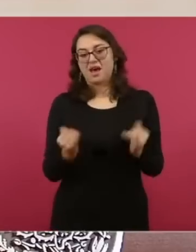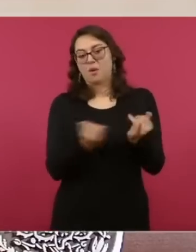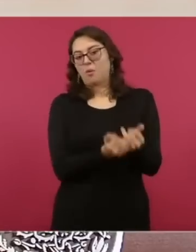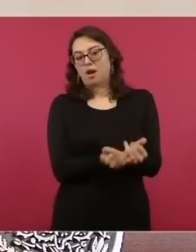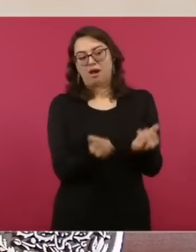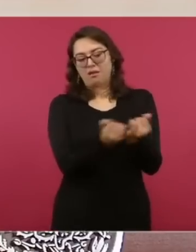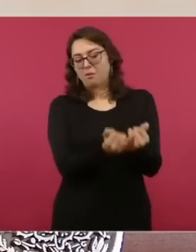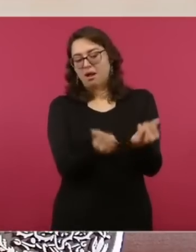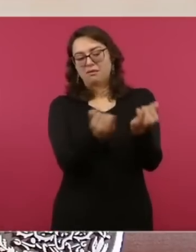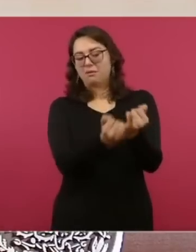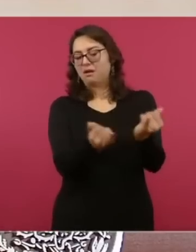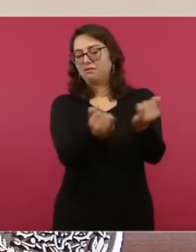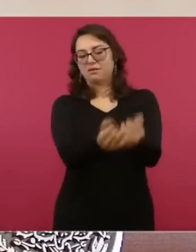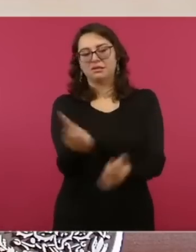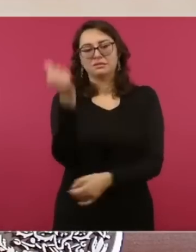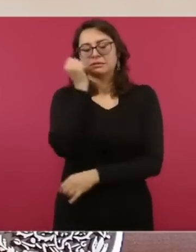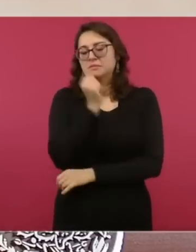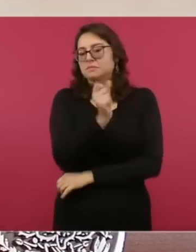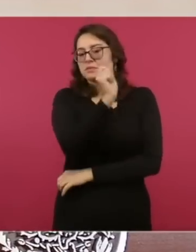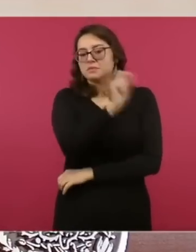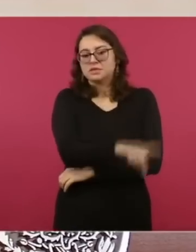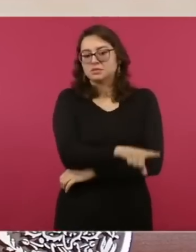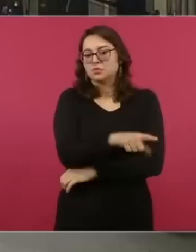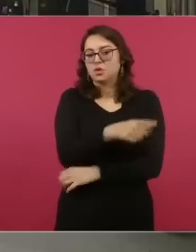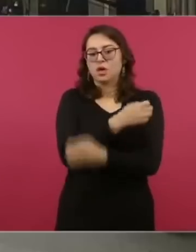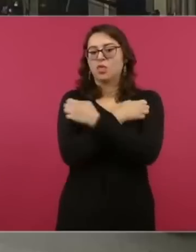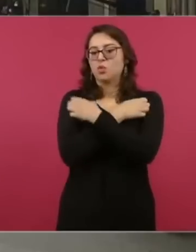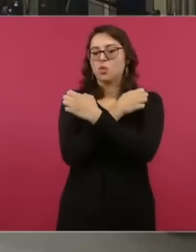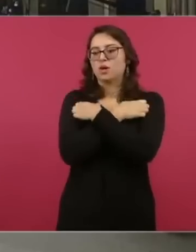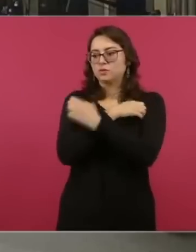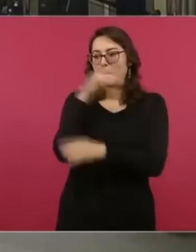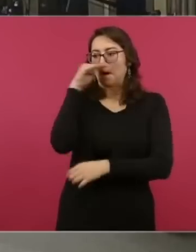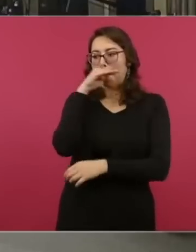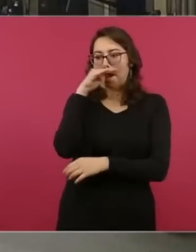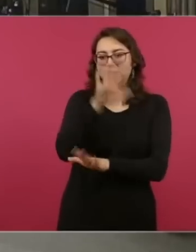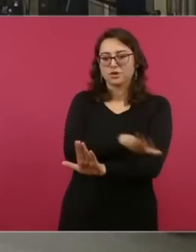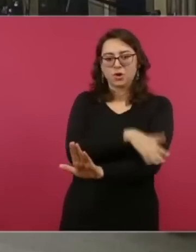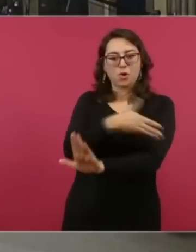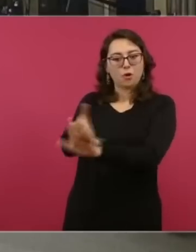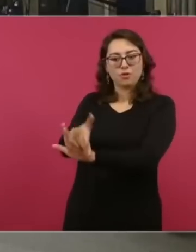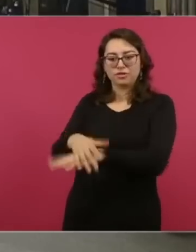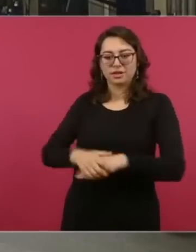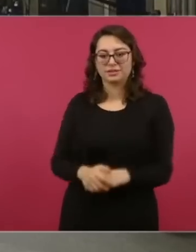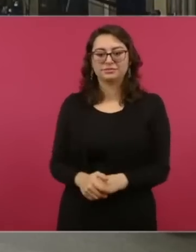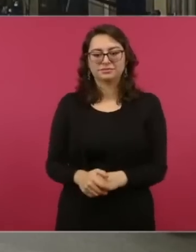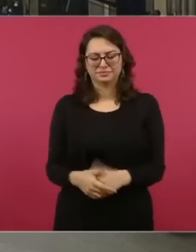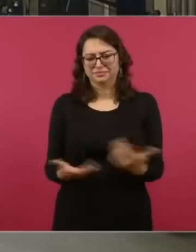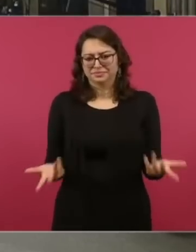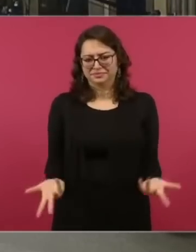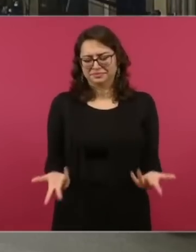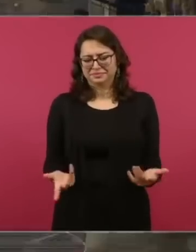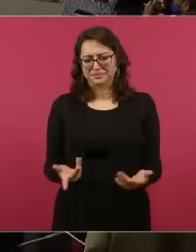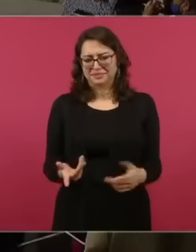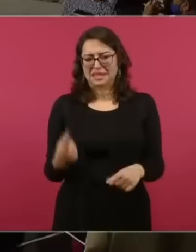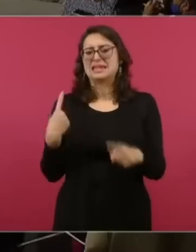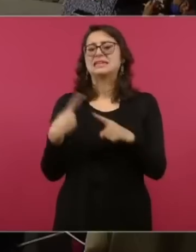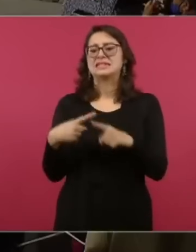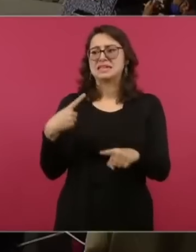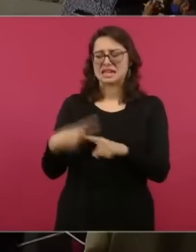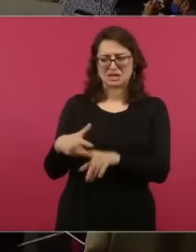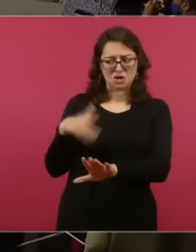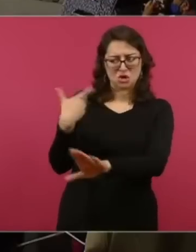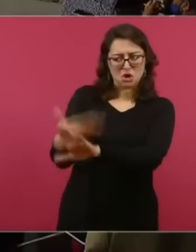si hacen ustedes la investigación sobre quiénes se oponen y quiénes están promoviendo los amparos,